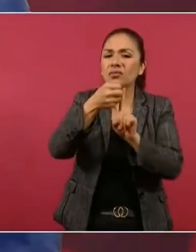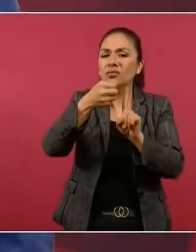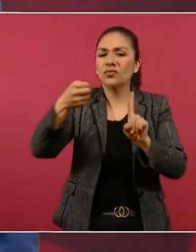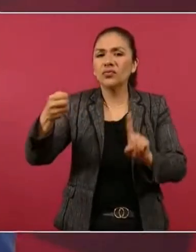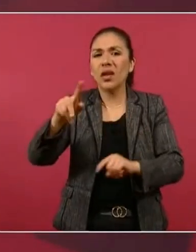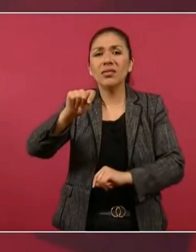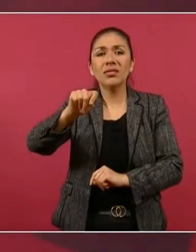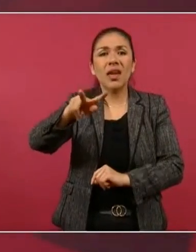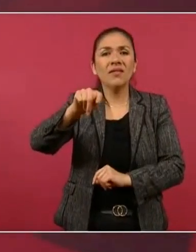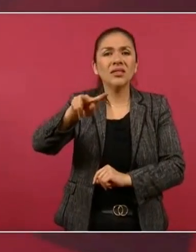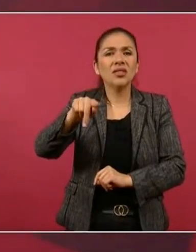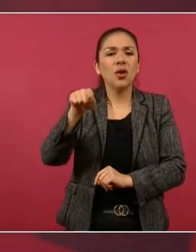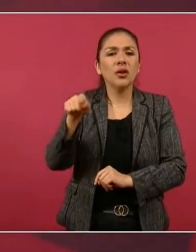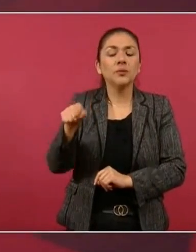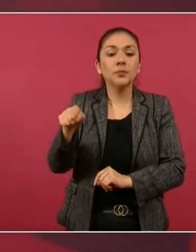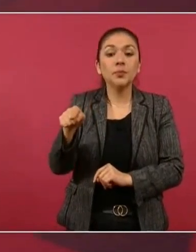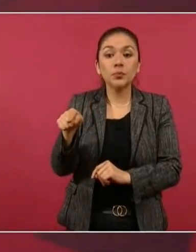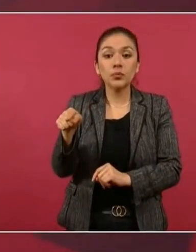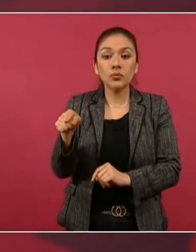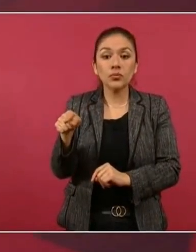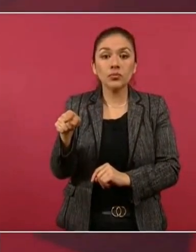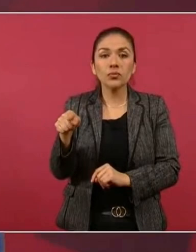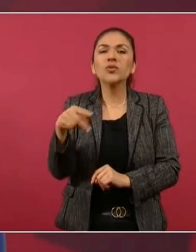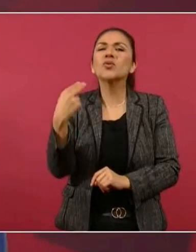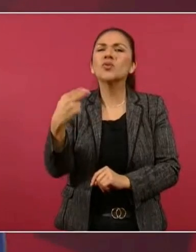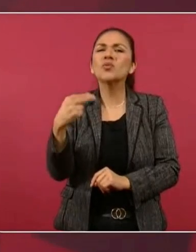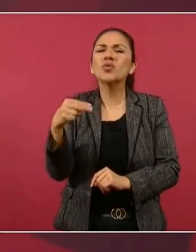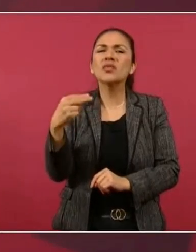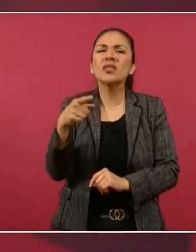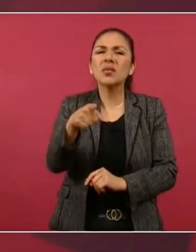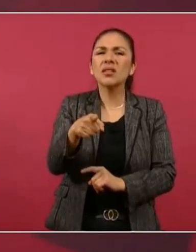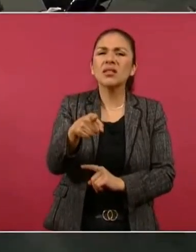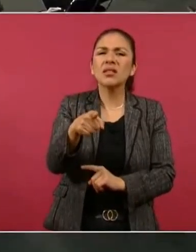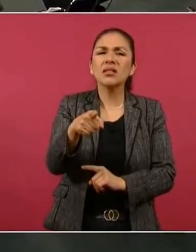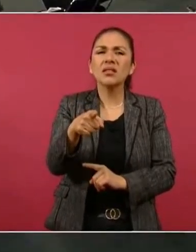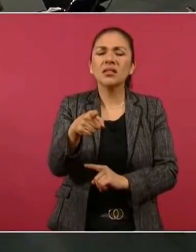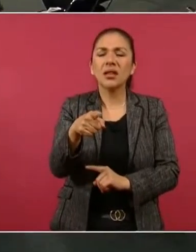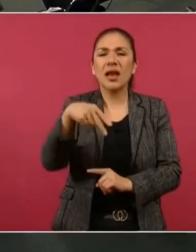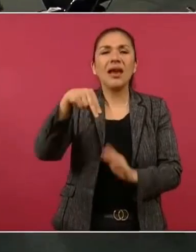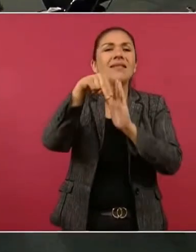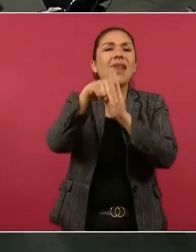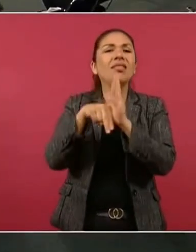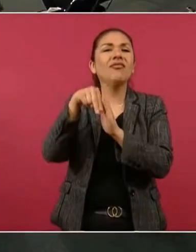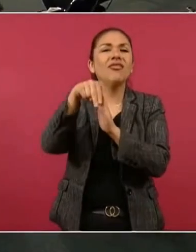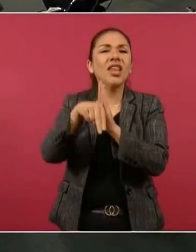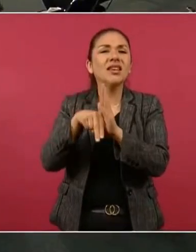de televisión ¿cómo se llama en esa serie? Netflix